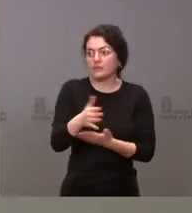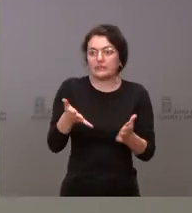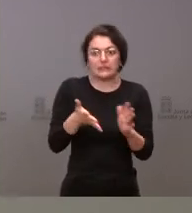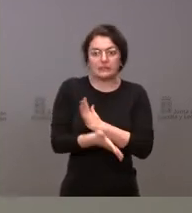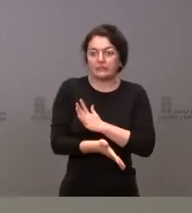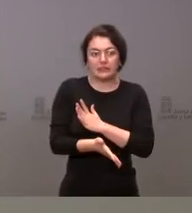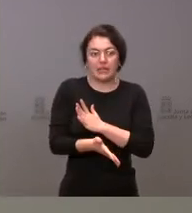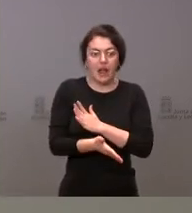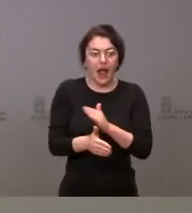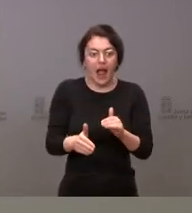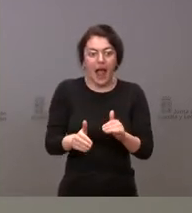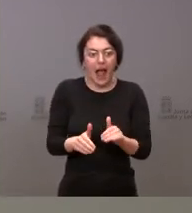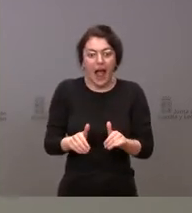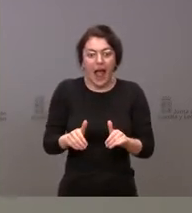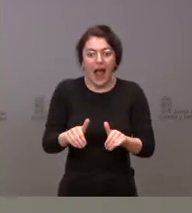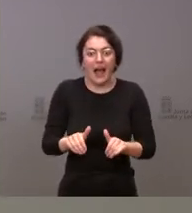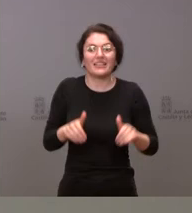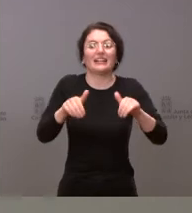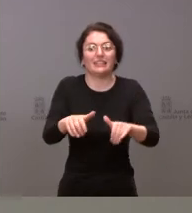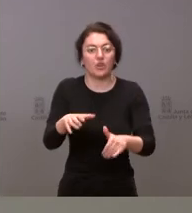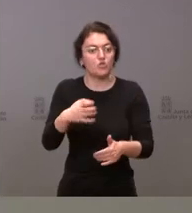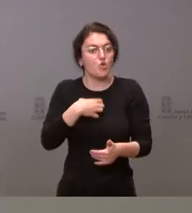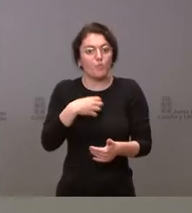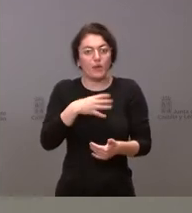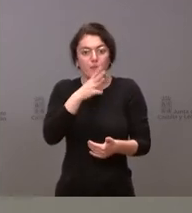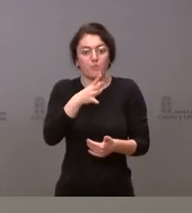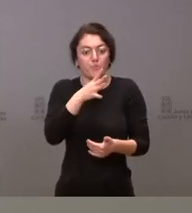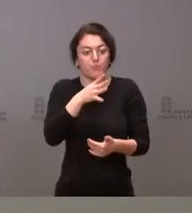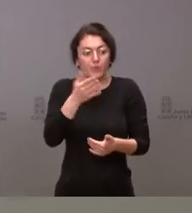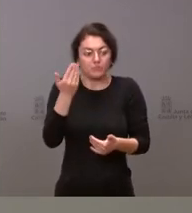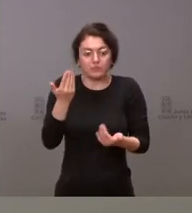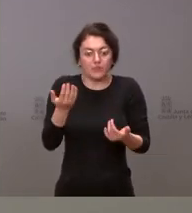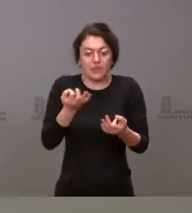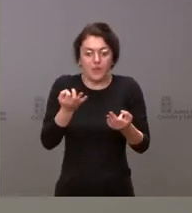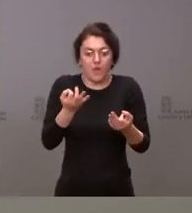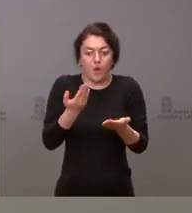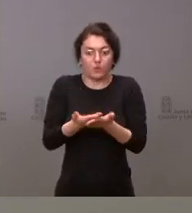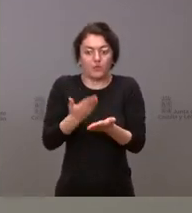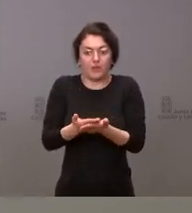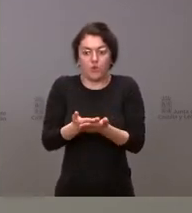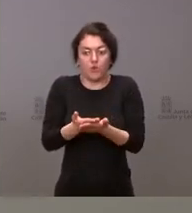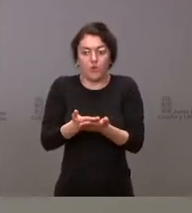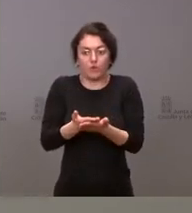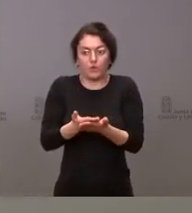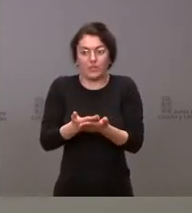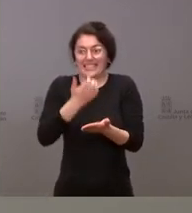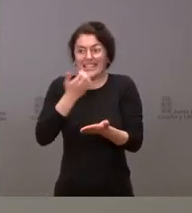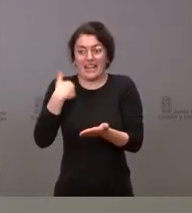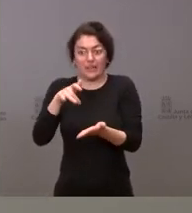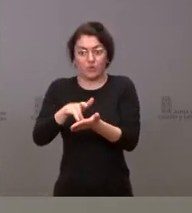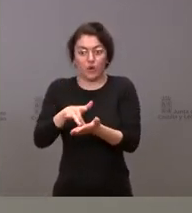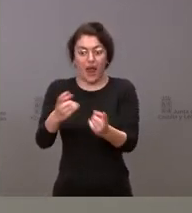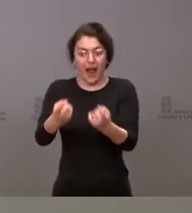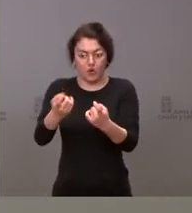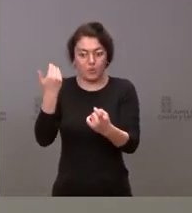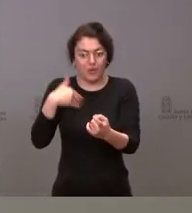que tienes que justificar que realmente tengas los alumnos ahí ya escolarizados. Por tanto, estamos, vuelvo a